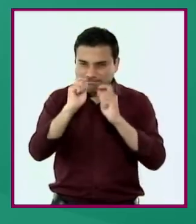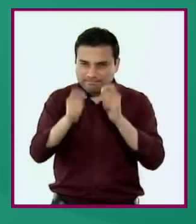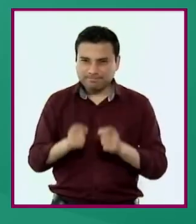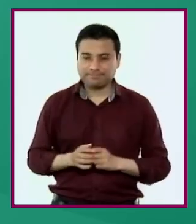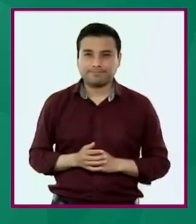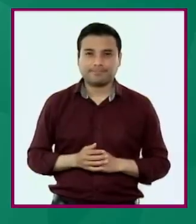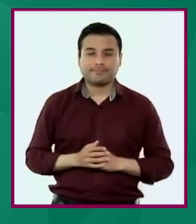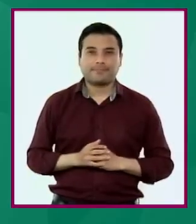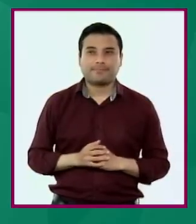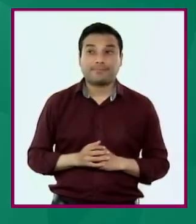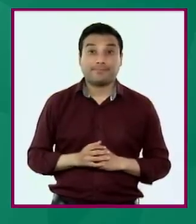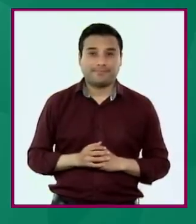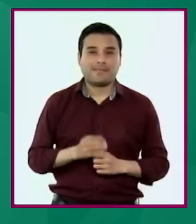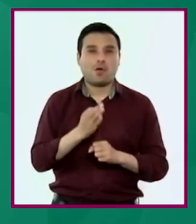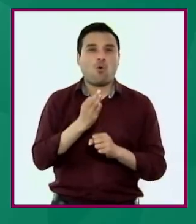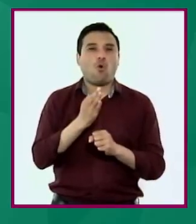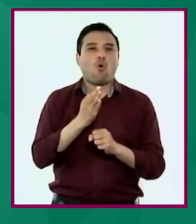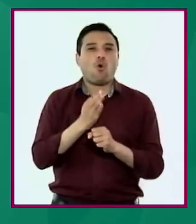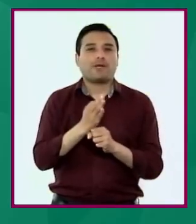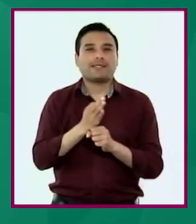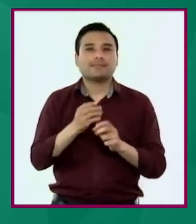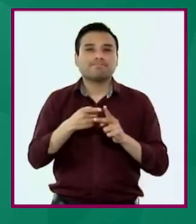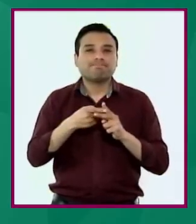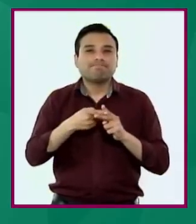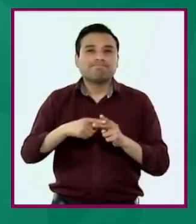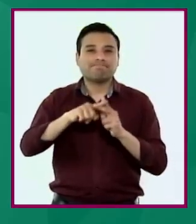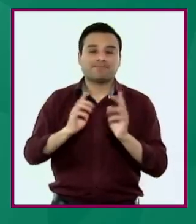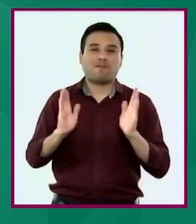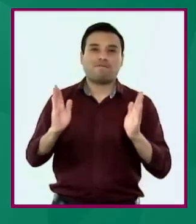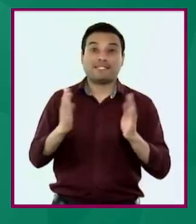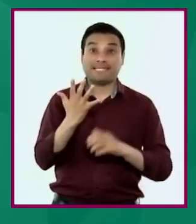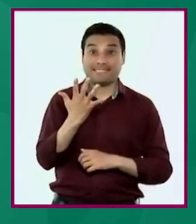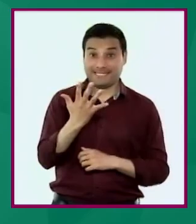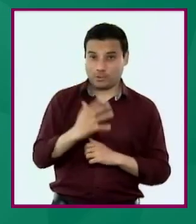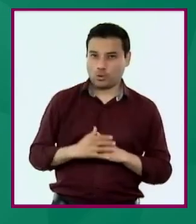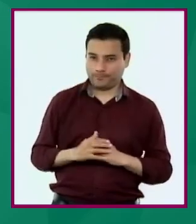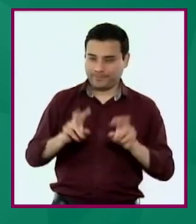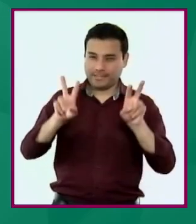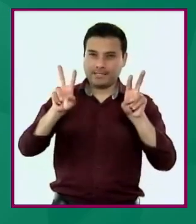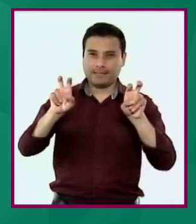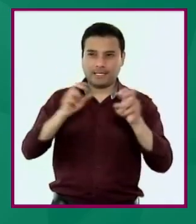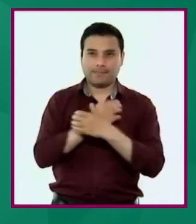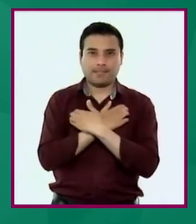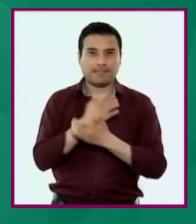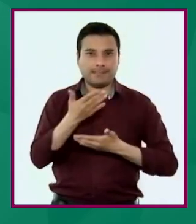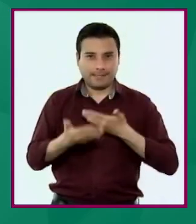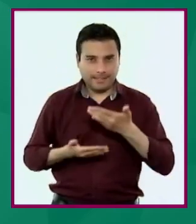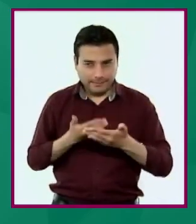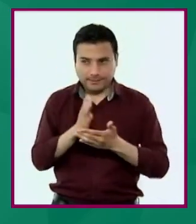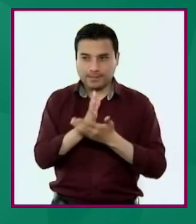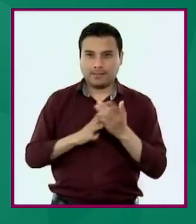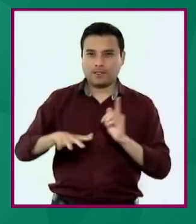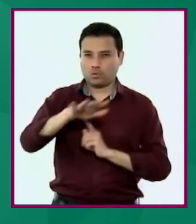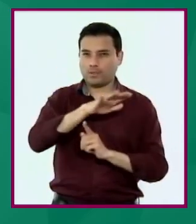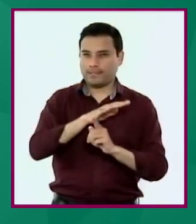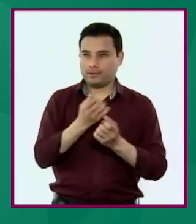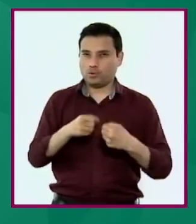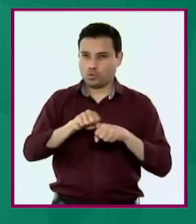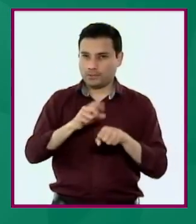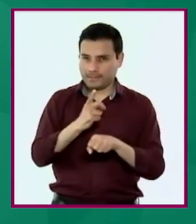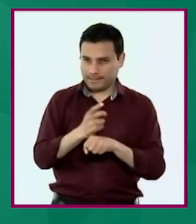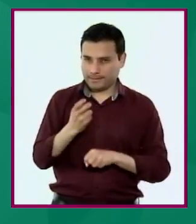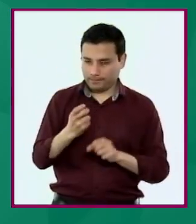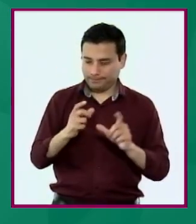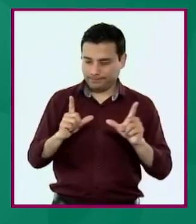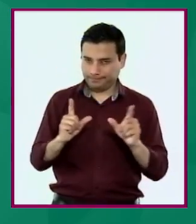realidad. Así concluimos con esta breve introducción a la fase 5 del campo formativo ética,